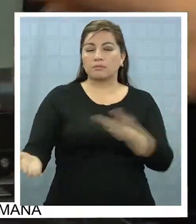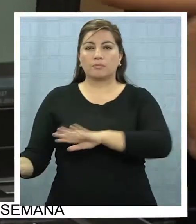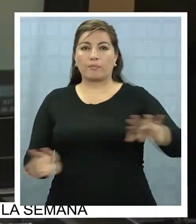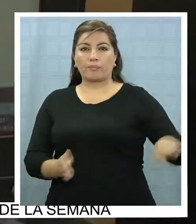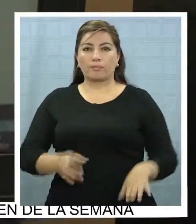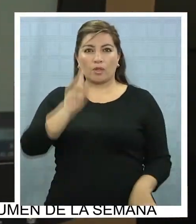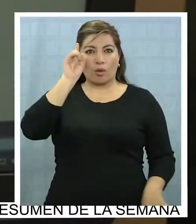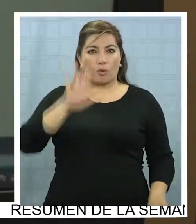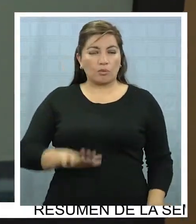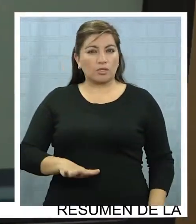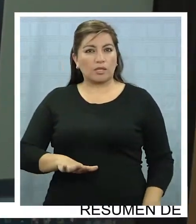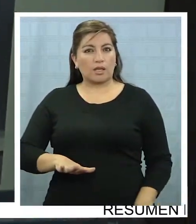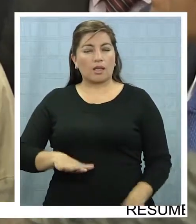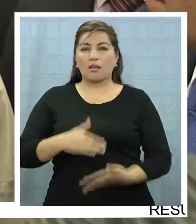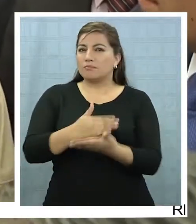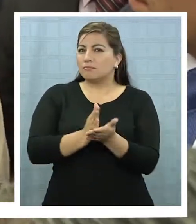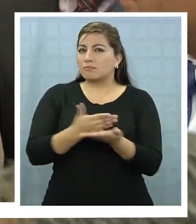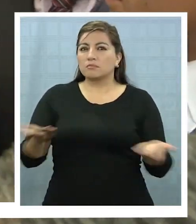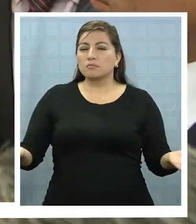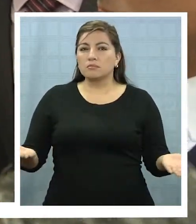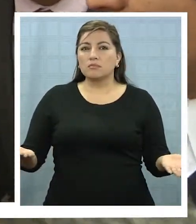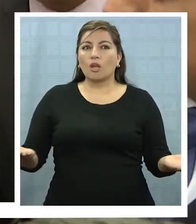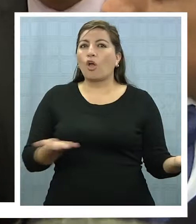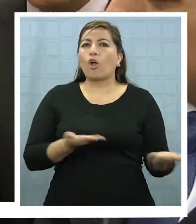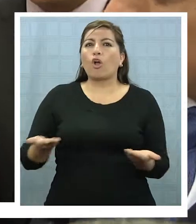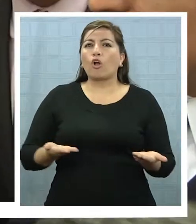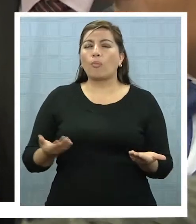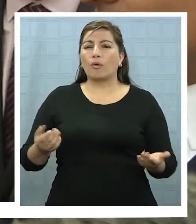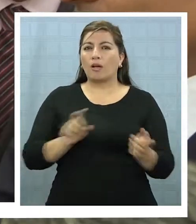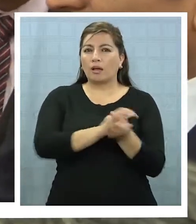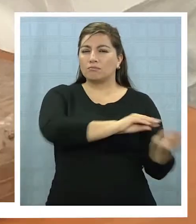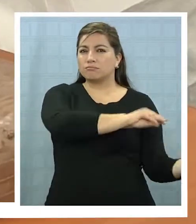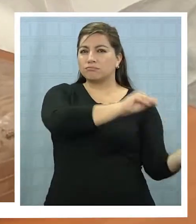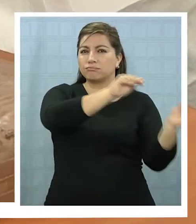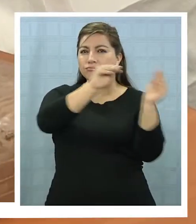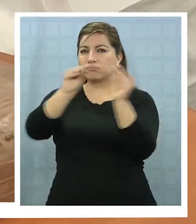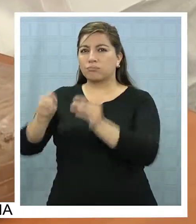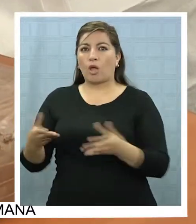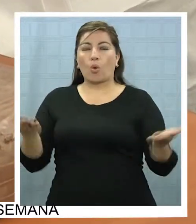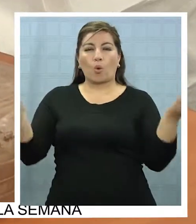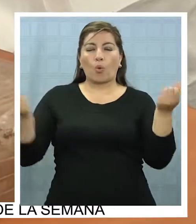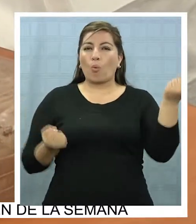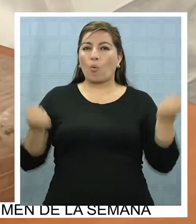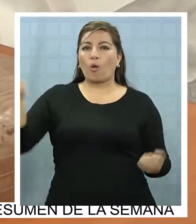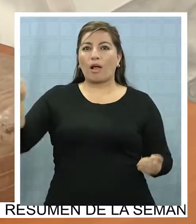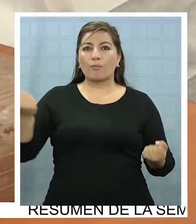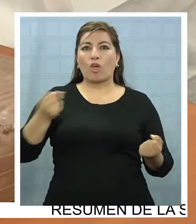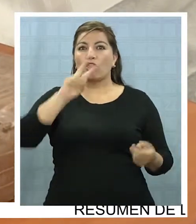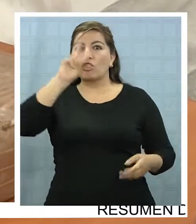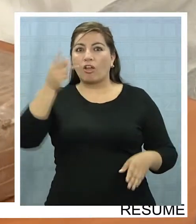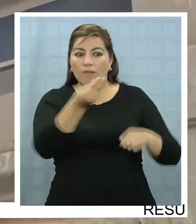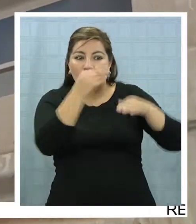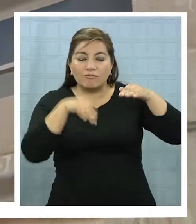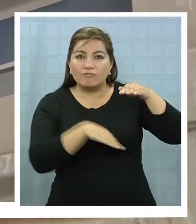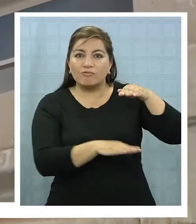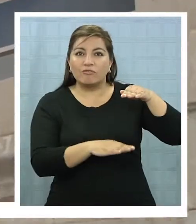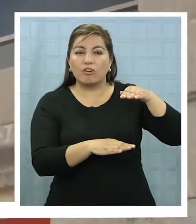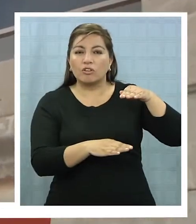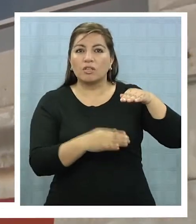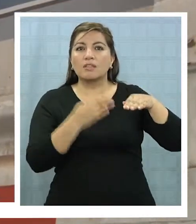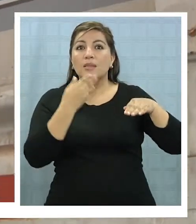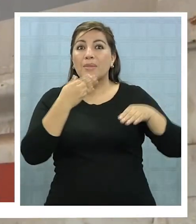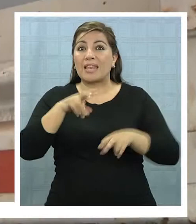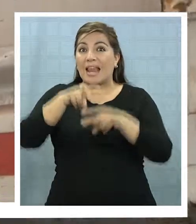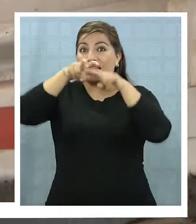de este operativo lo marcó la forma del traslado de la droga en un camión con doble fondo bajo el chasis, donde se acomodaban las